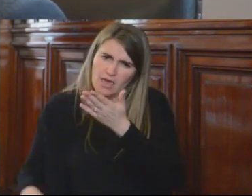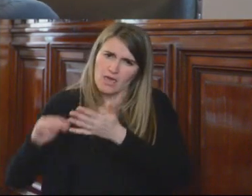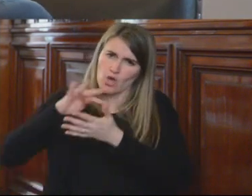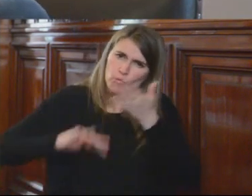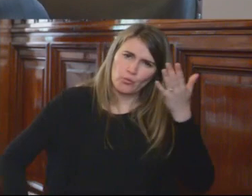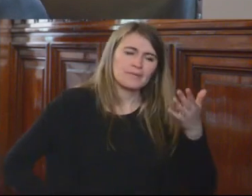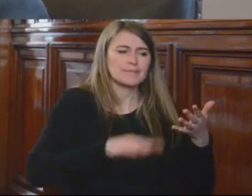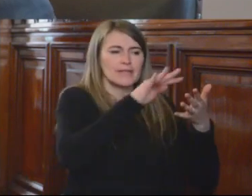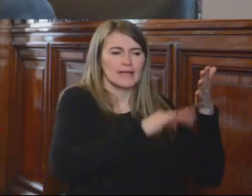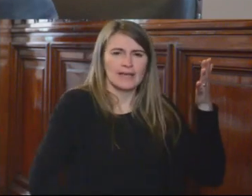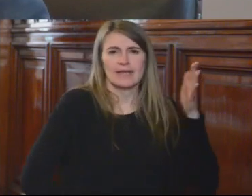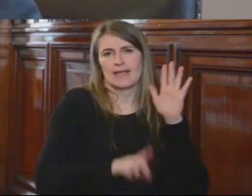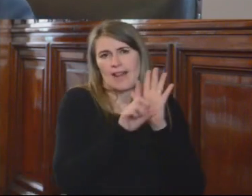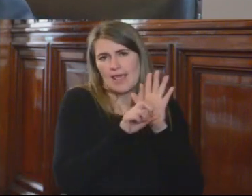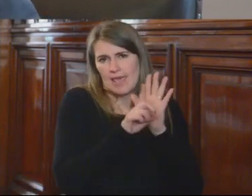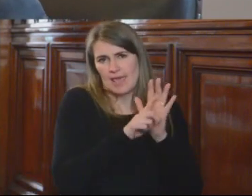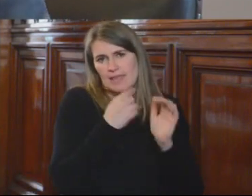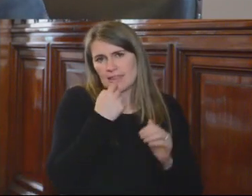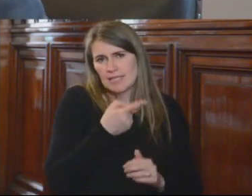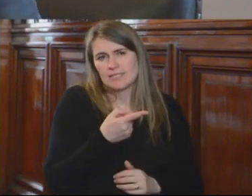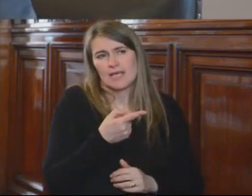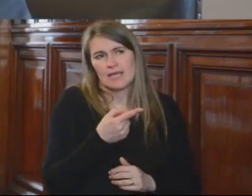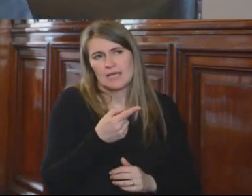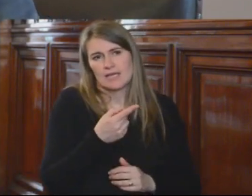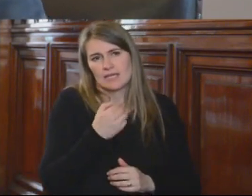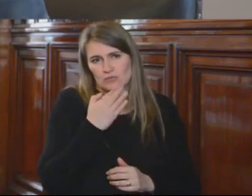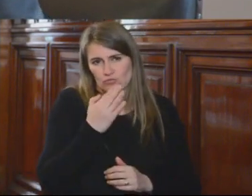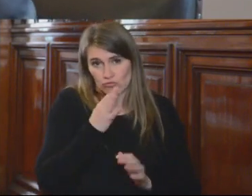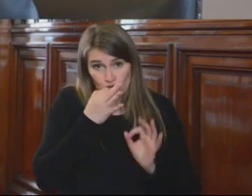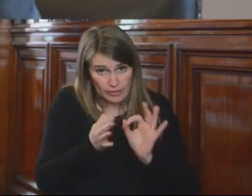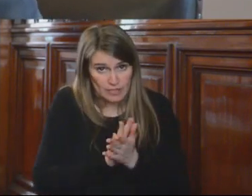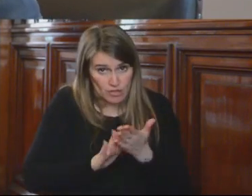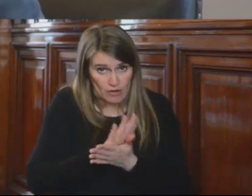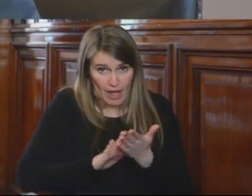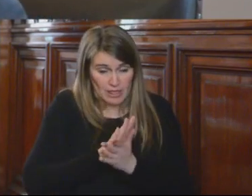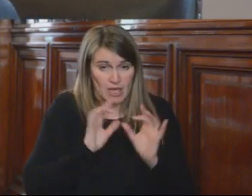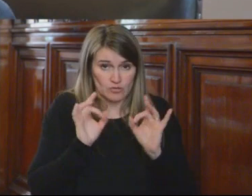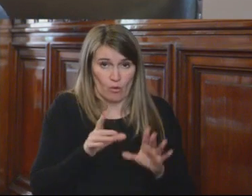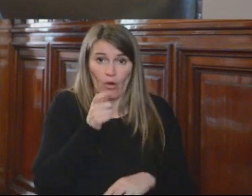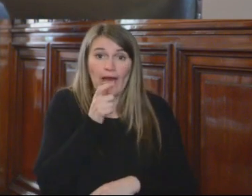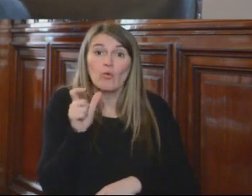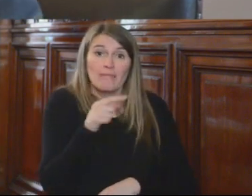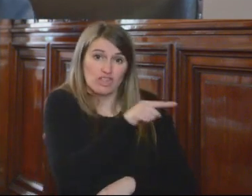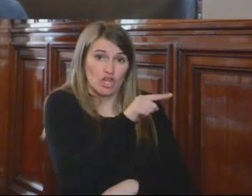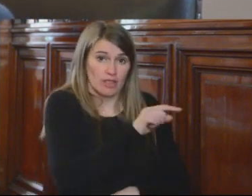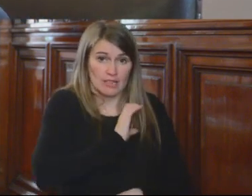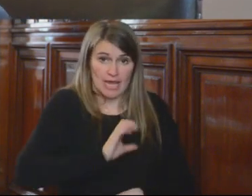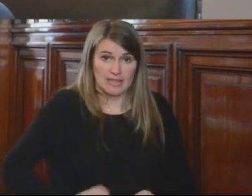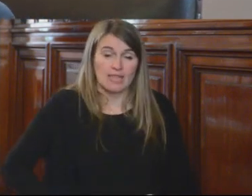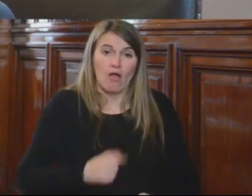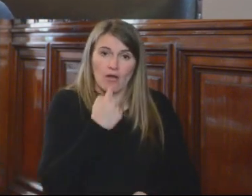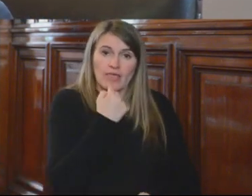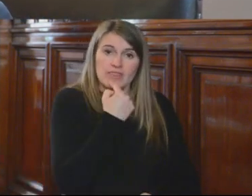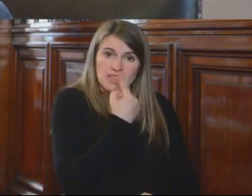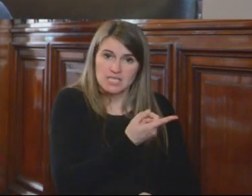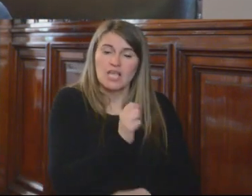que se justificaría, no me estoy pronunciando el que está justificado, es el argumento del Estado, de que